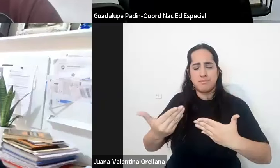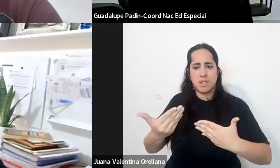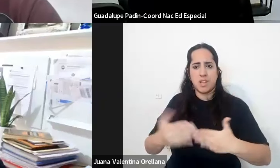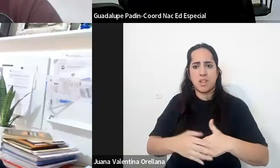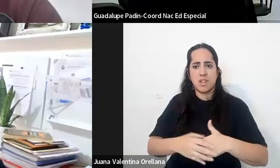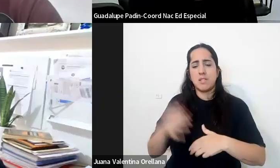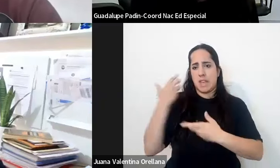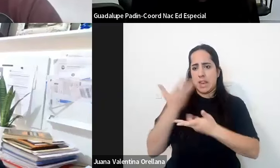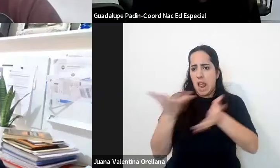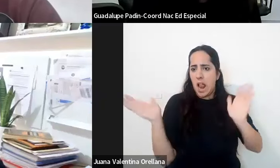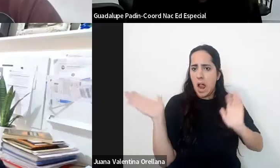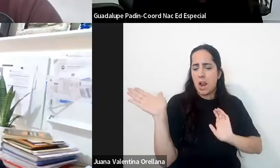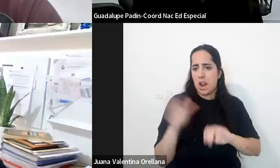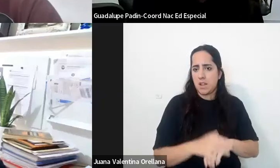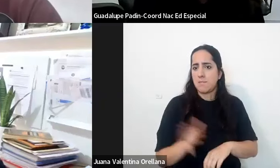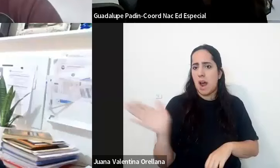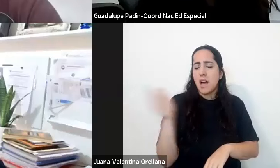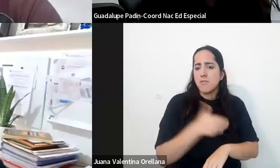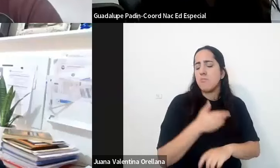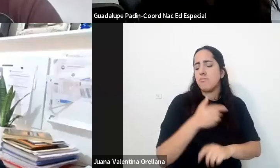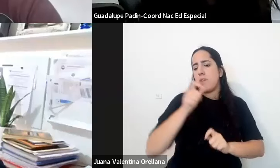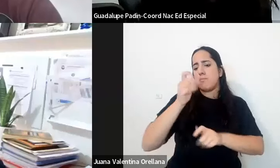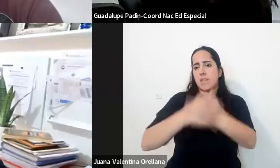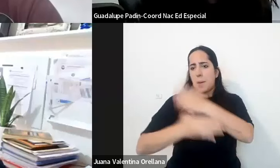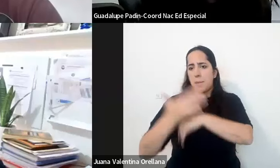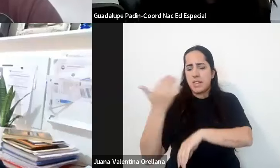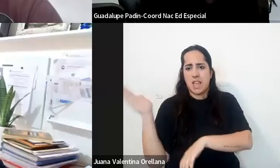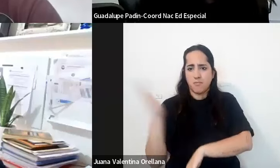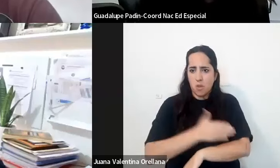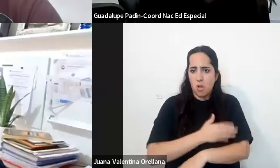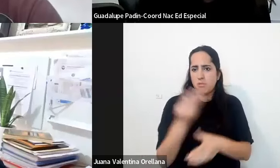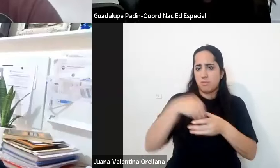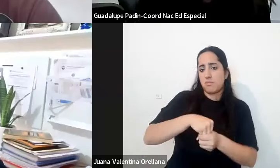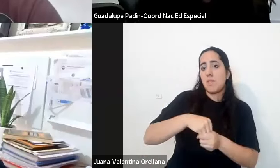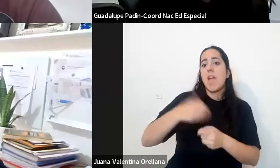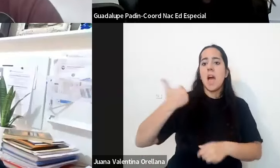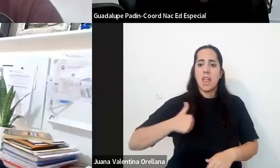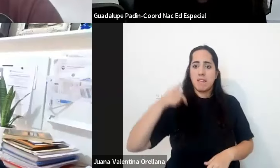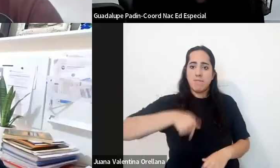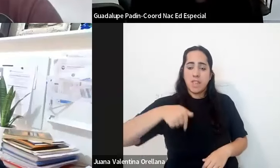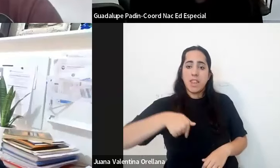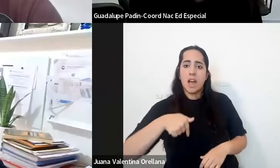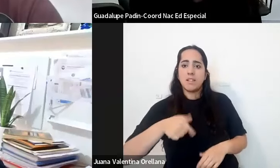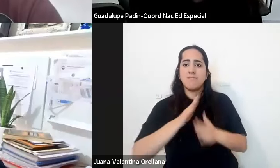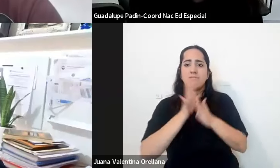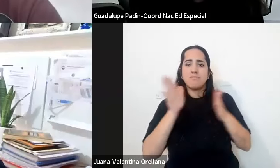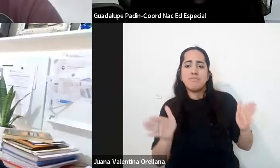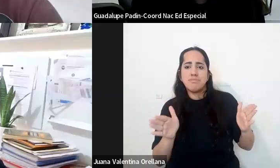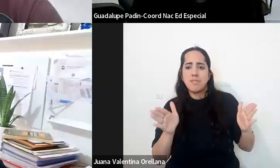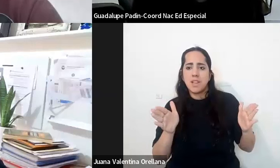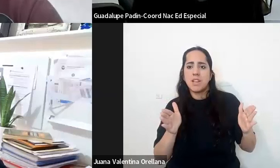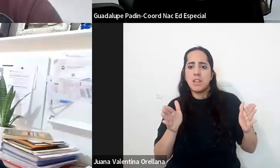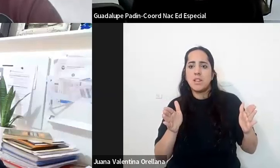generalizada para atender a todos los tipos de discapacidades mientras en Argentina esto transcurre en un primer ciclo